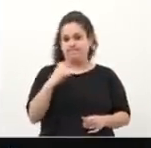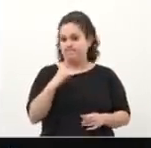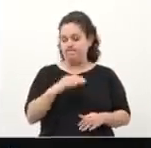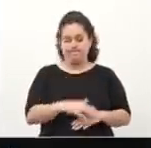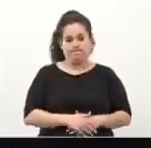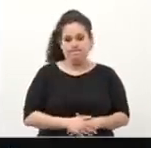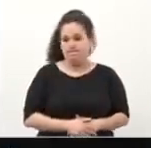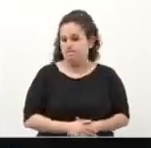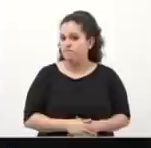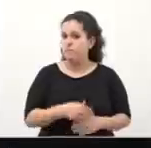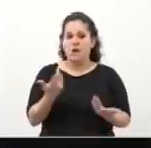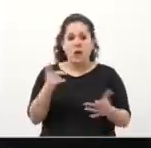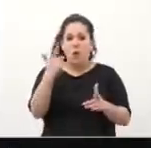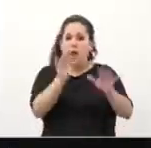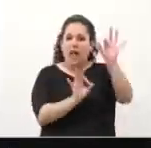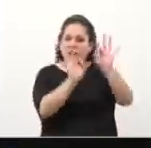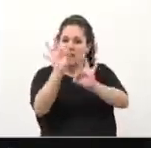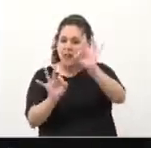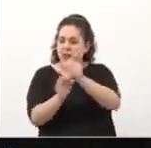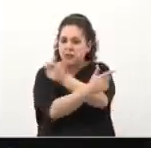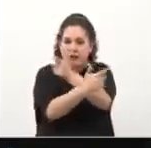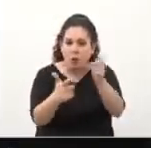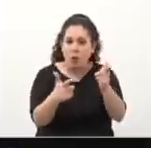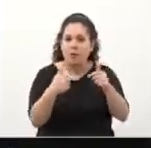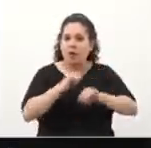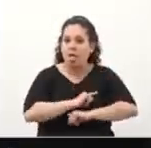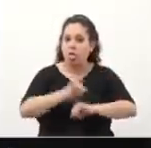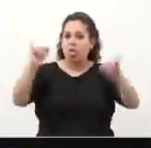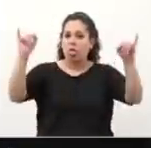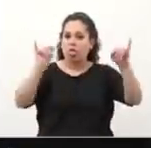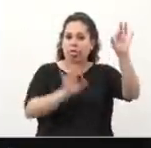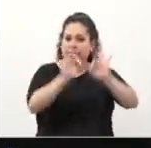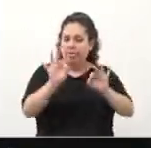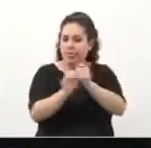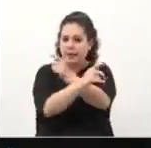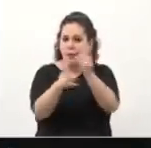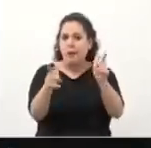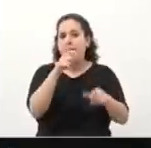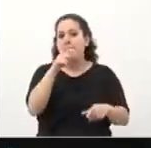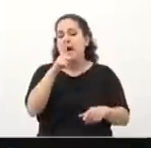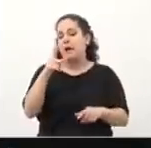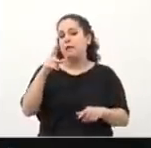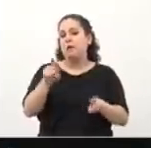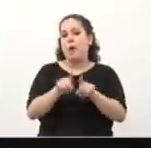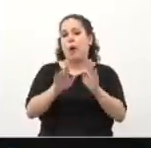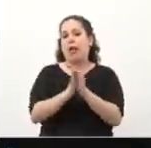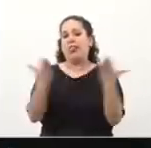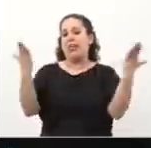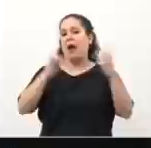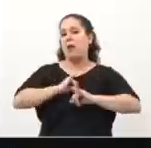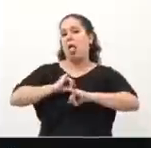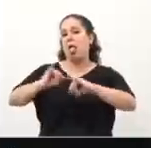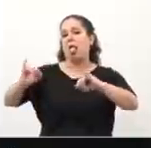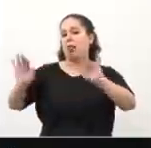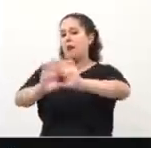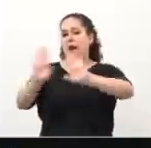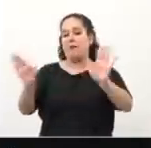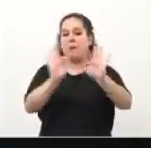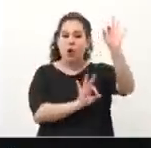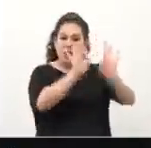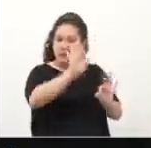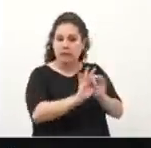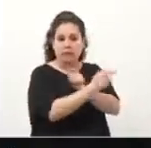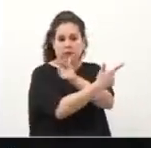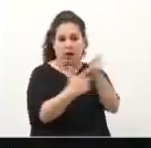y la verdad que no tenemos estadísticas porque no las han publicado. Pareciera que solo fue un recorte para los diarios de la última semana. Todos sabemos lo importante que es contar con estadísticas para